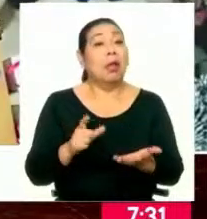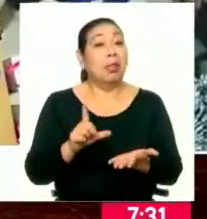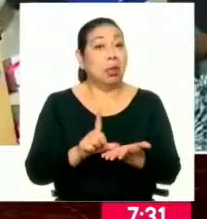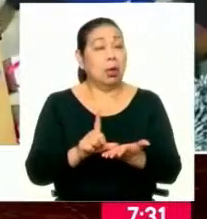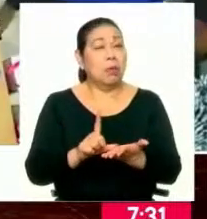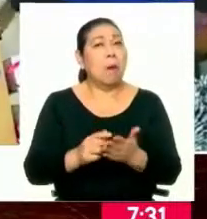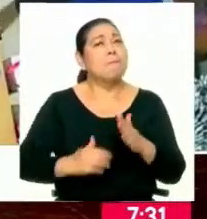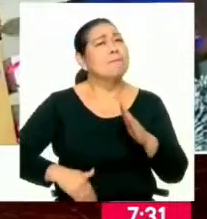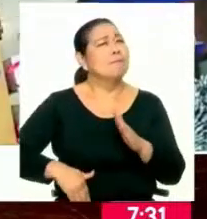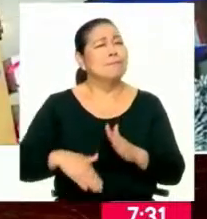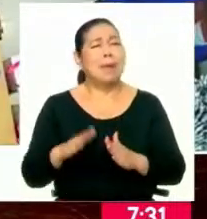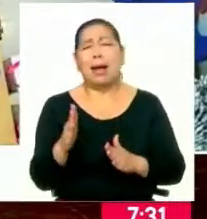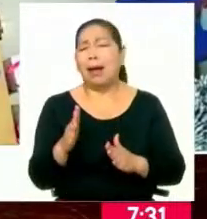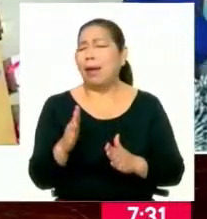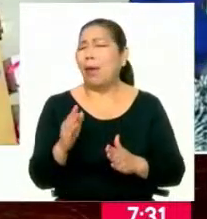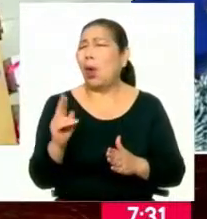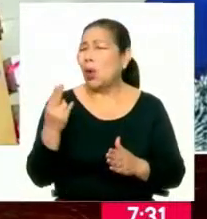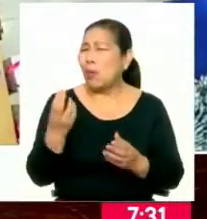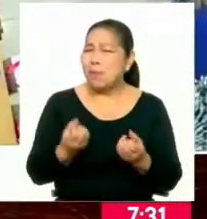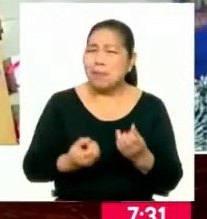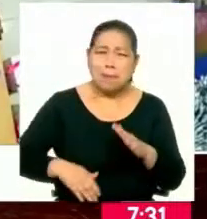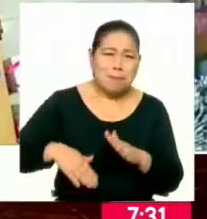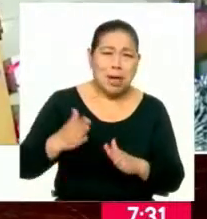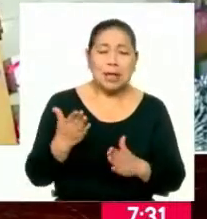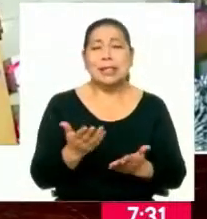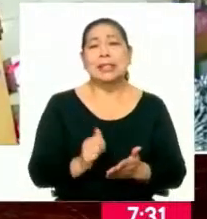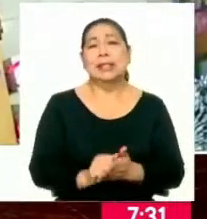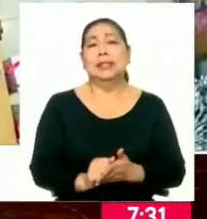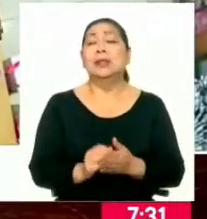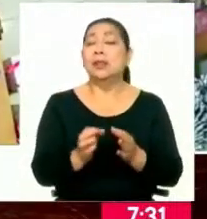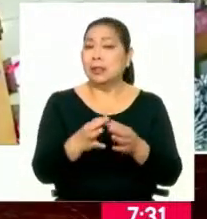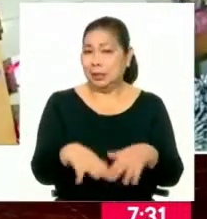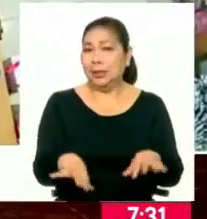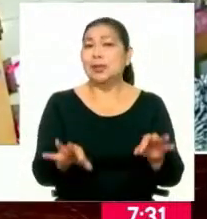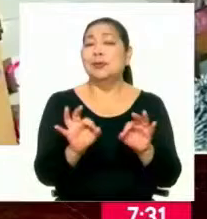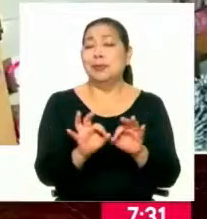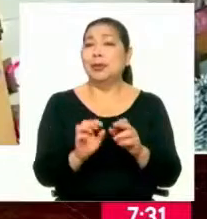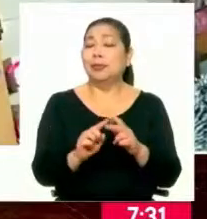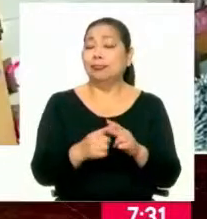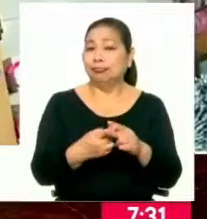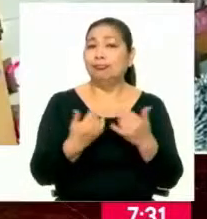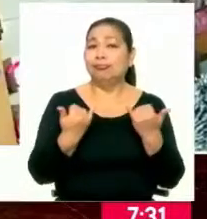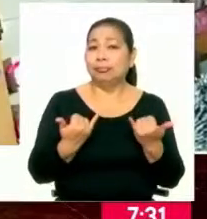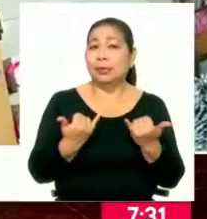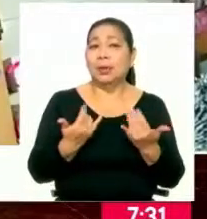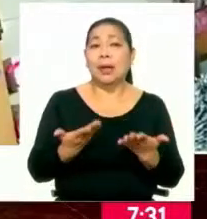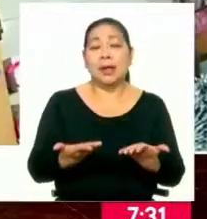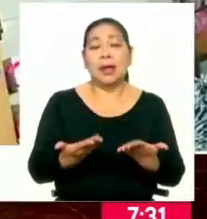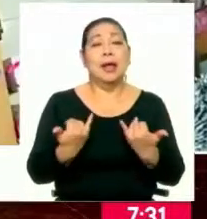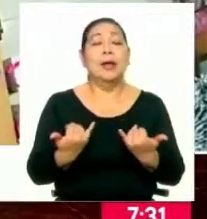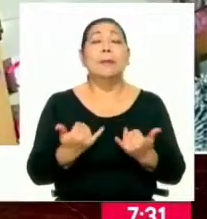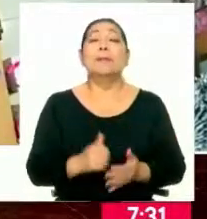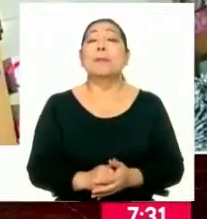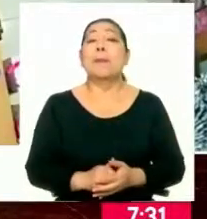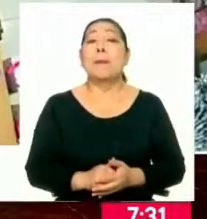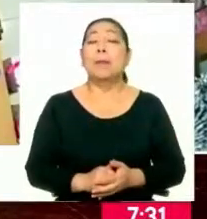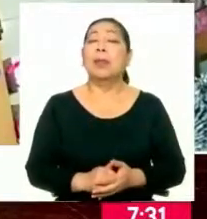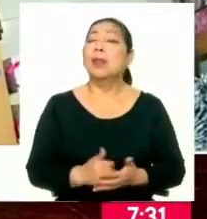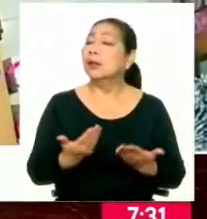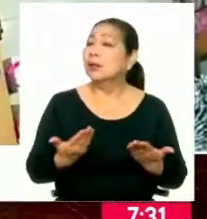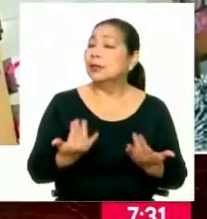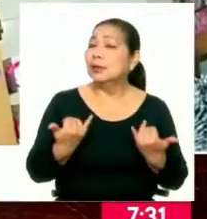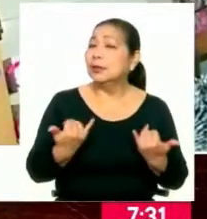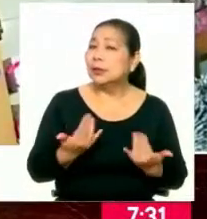Lima tiene un alto índice de criminalidad, así que era muy importante que se inicie en nuestro departamento. Y a